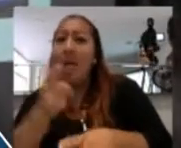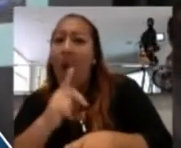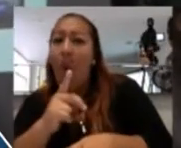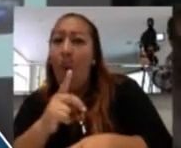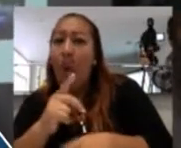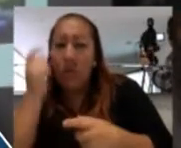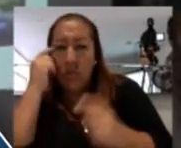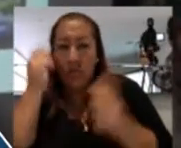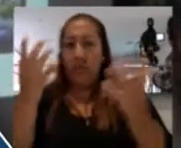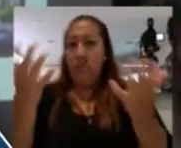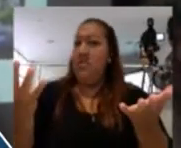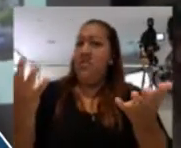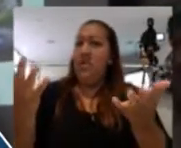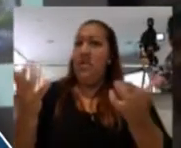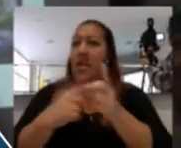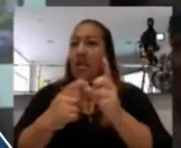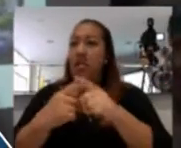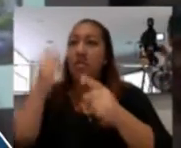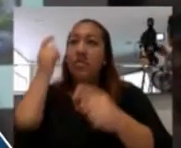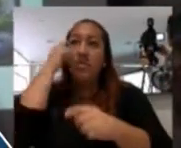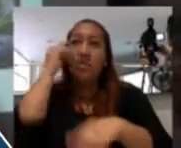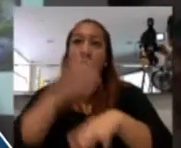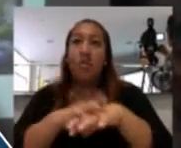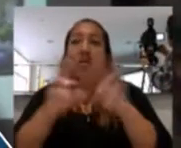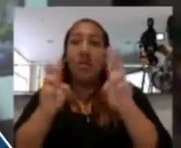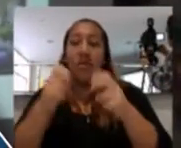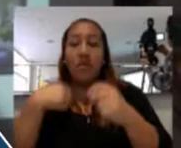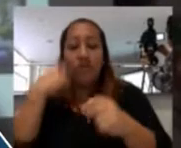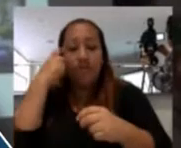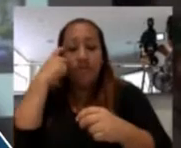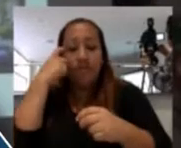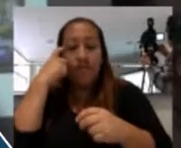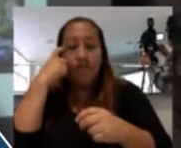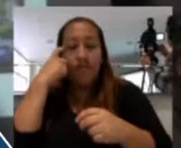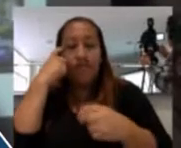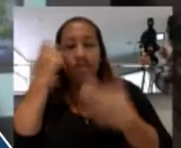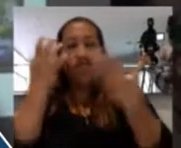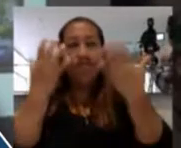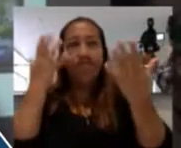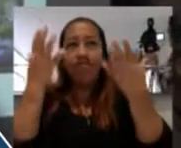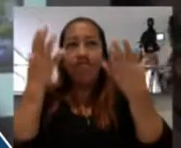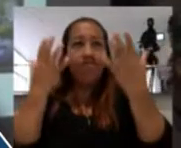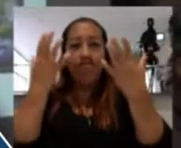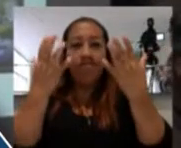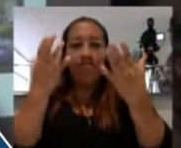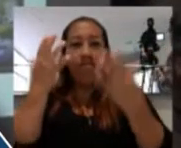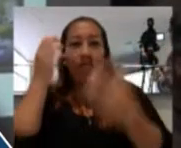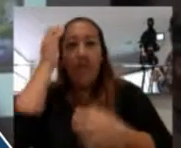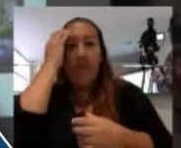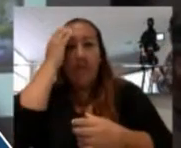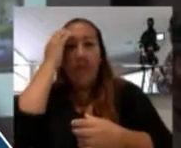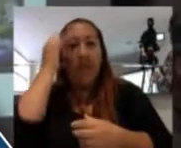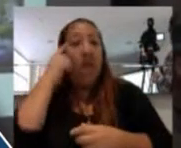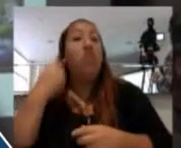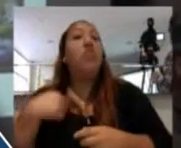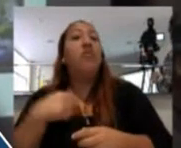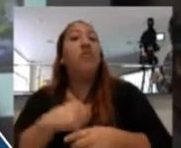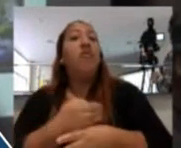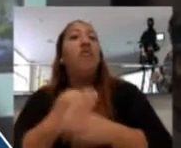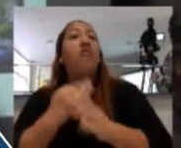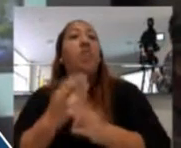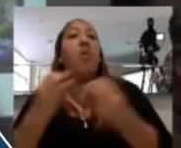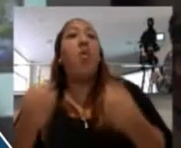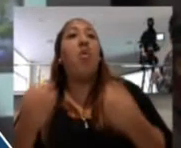Y pensando sobre el tema, llegamos a la conclusión de que nuestro sistema para el